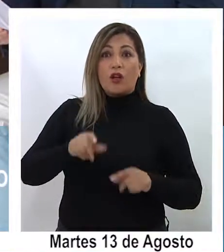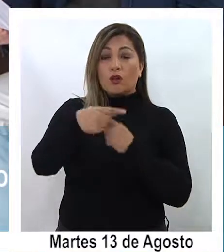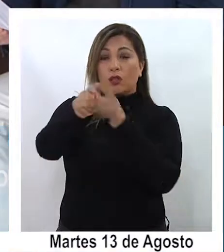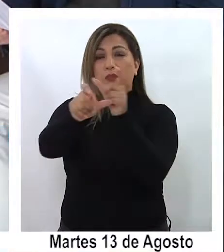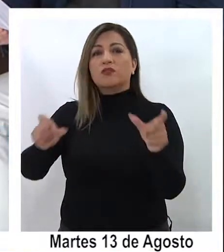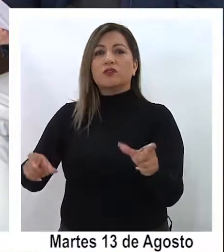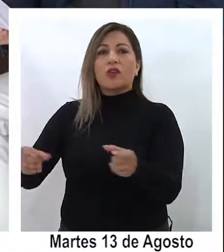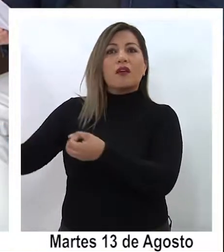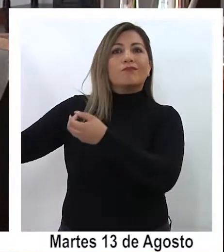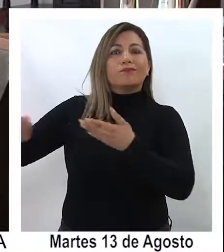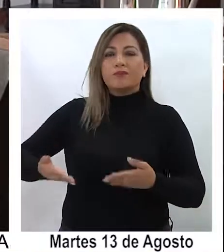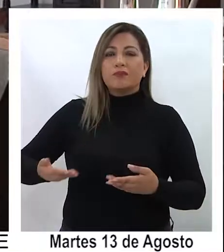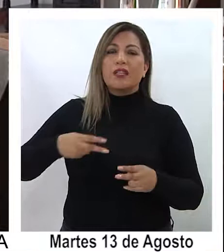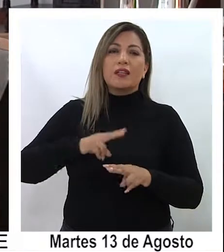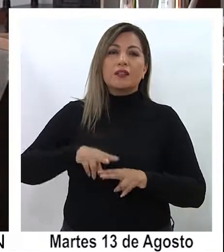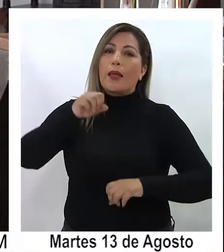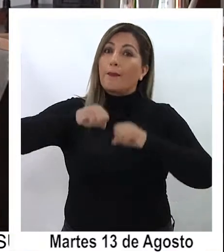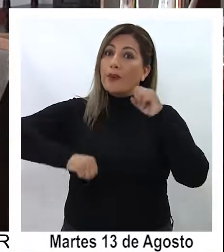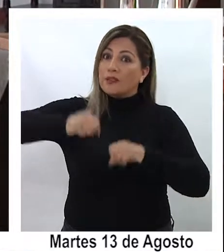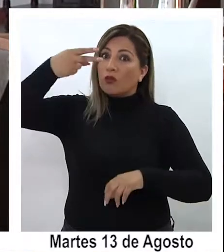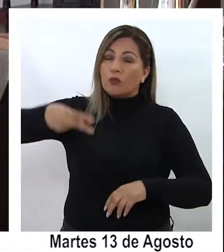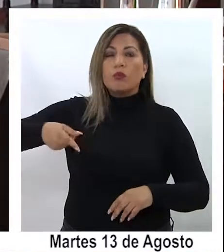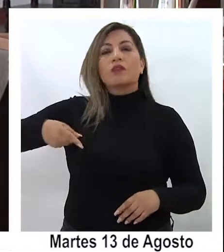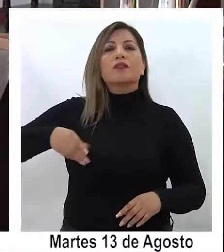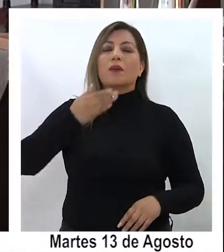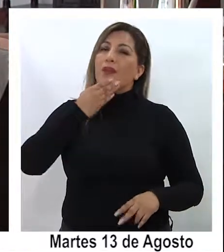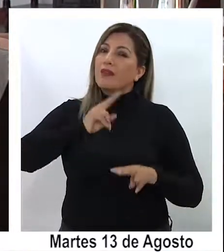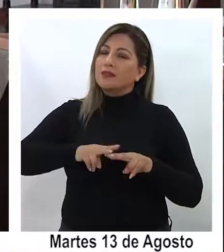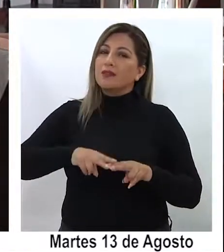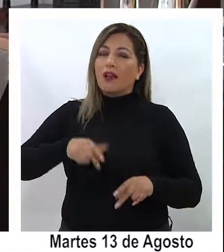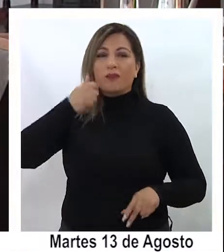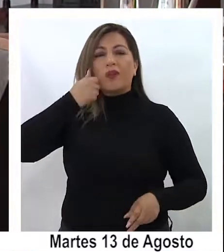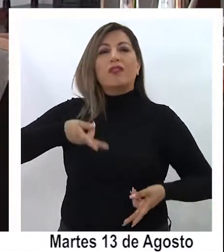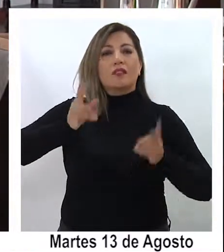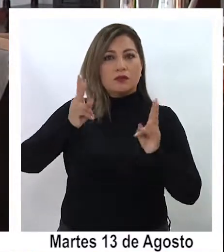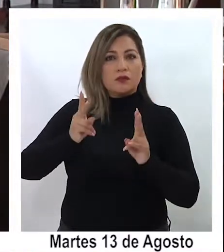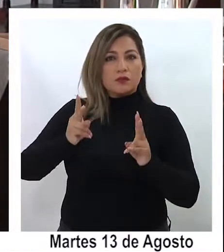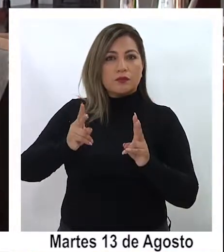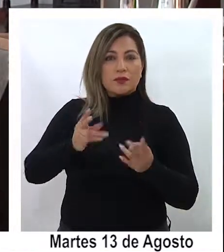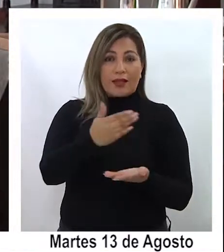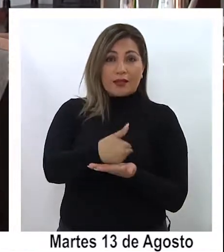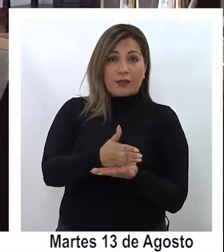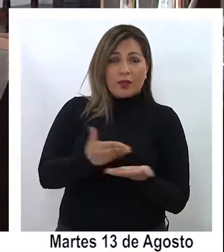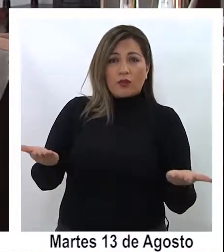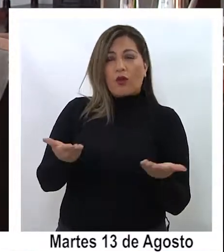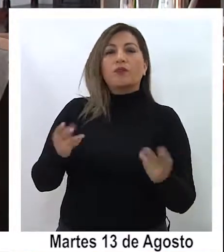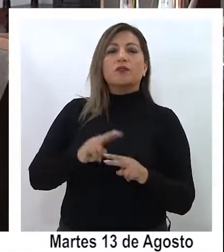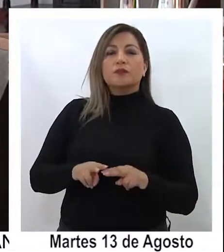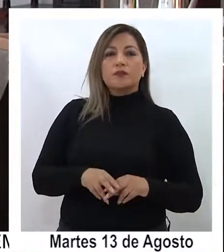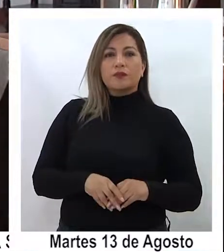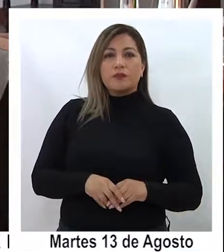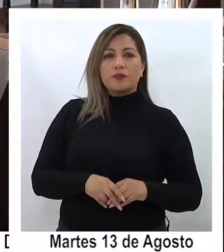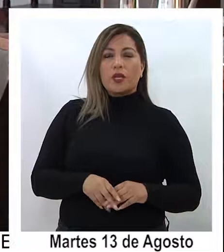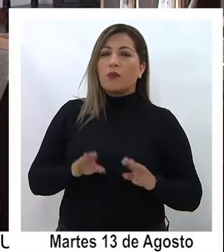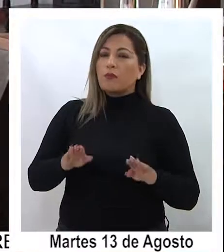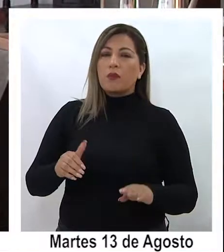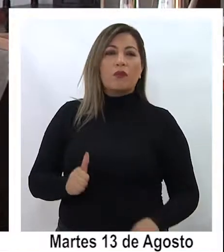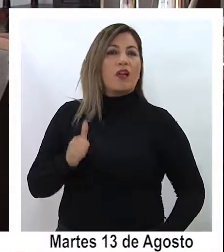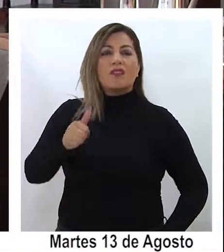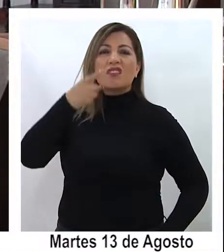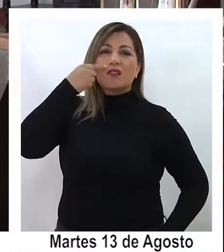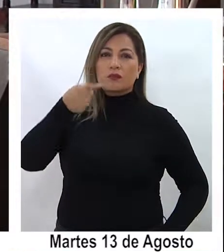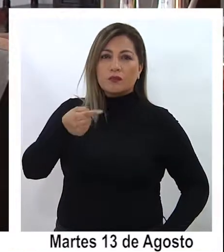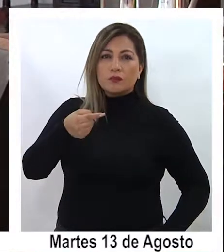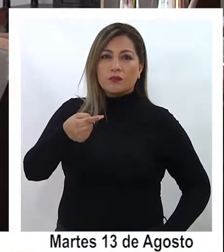actores como tan relevantes como las empresas pueden hacerlo este plan se rige por los principios rectores que tiene